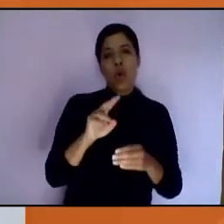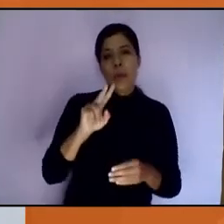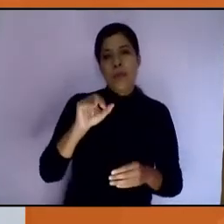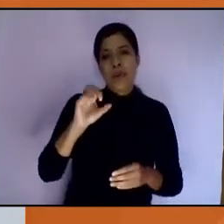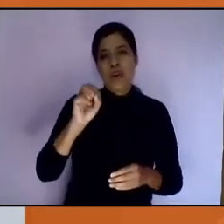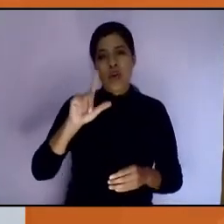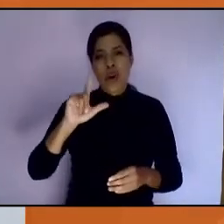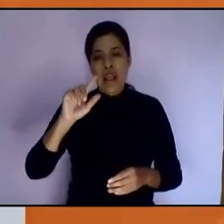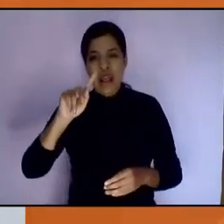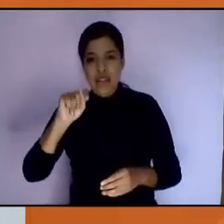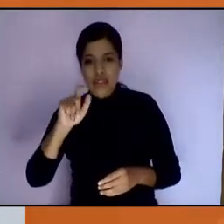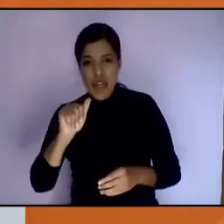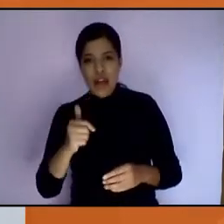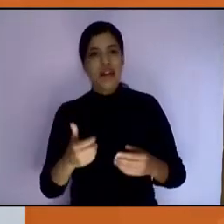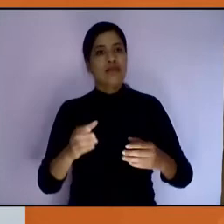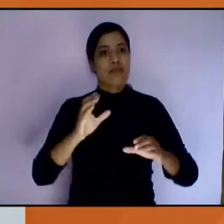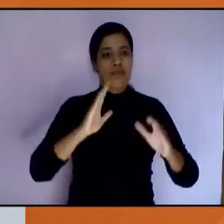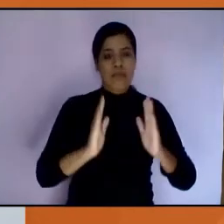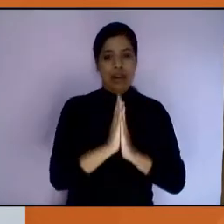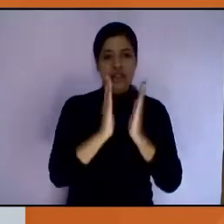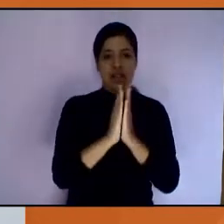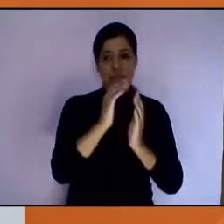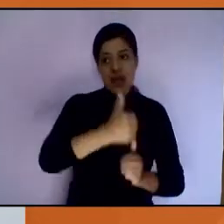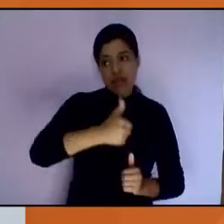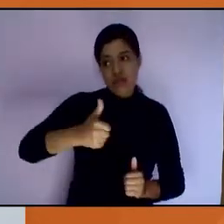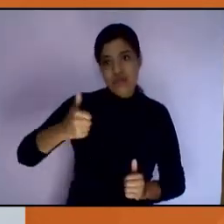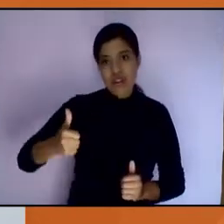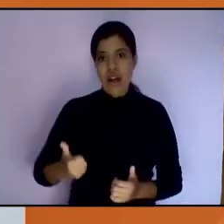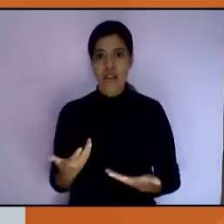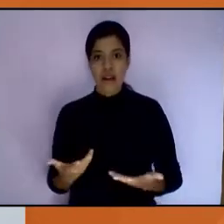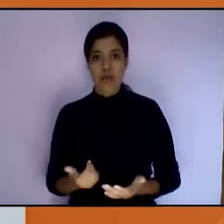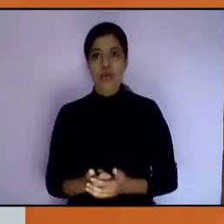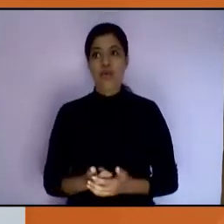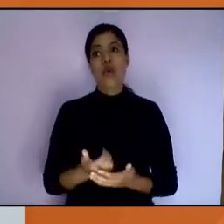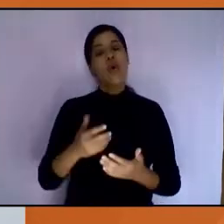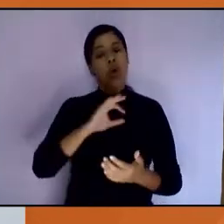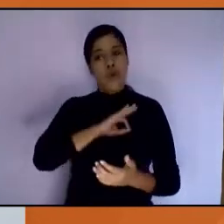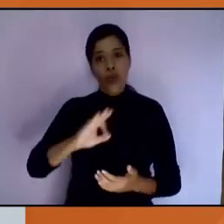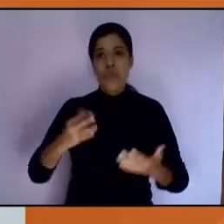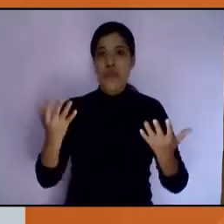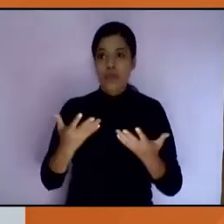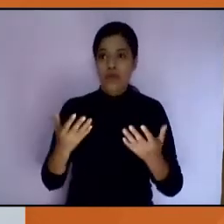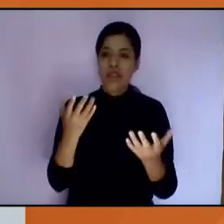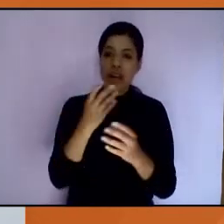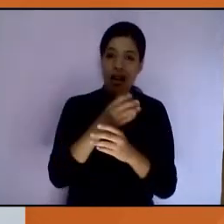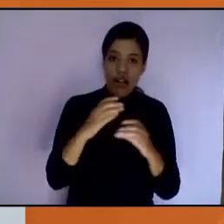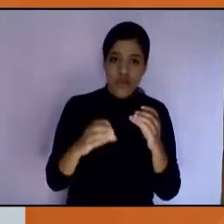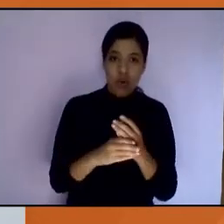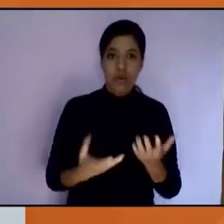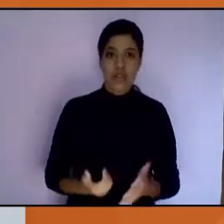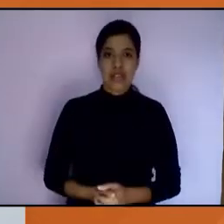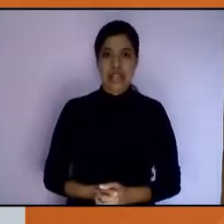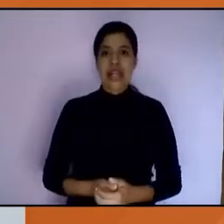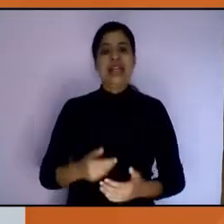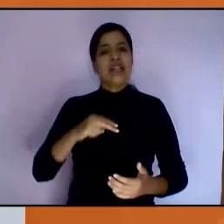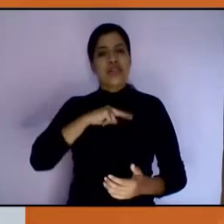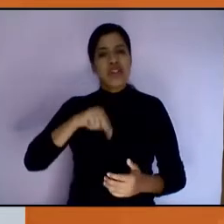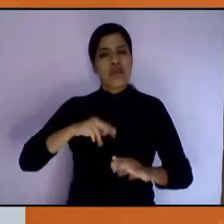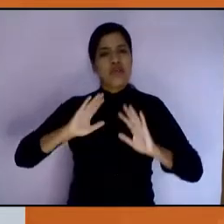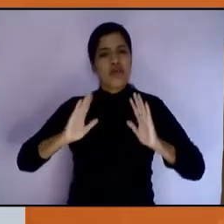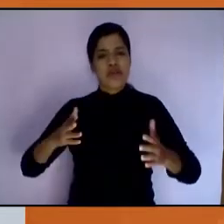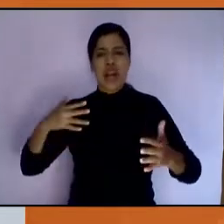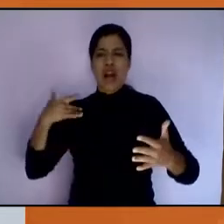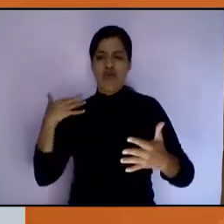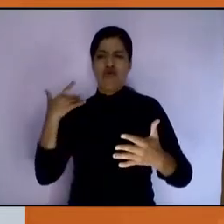voluntad y colaboración de cada uno sería imposible llevar a cabo. Estamos claros que si ya veníamos arrastrando retos muy